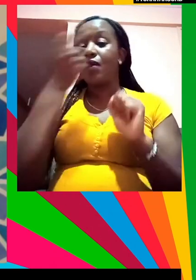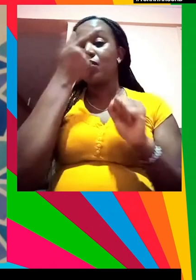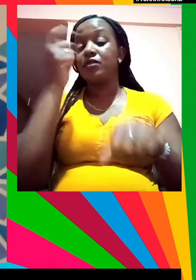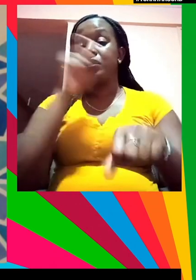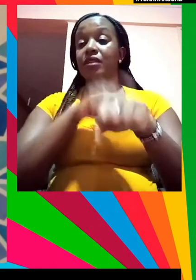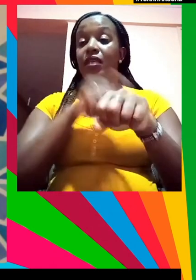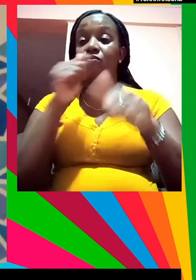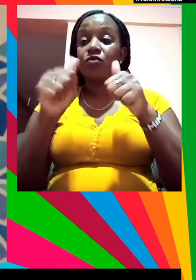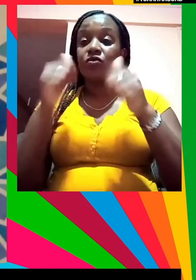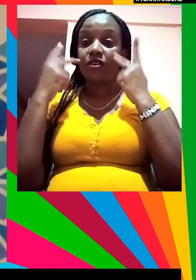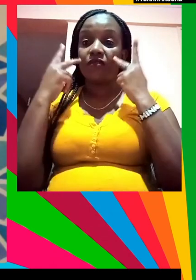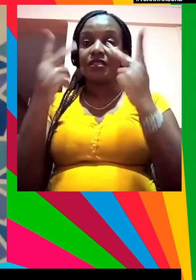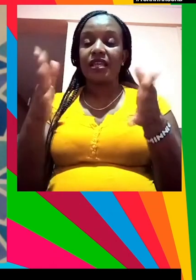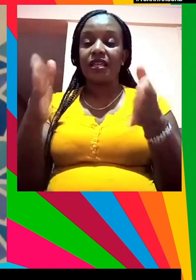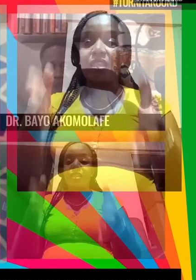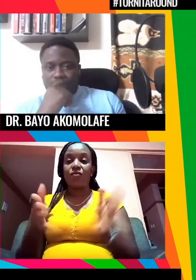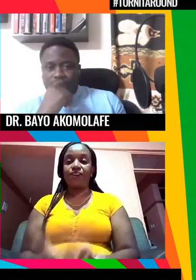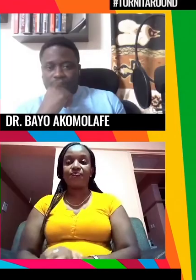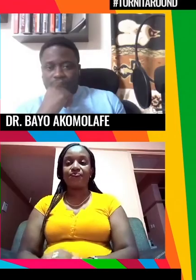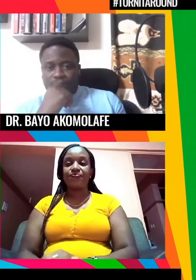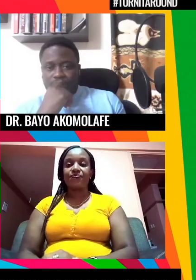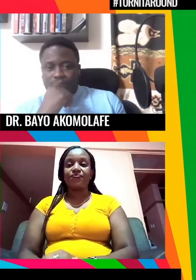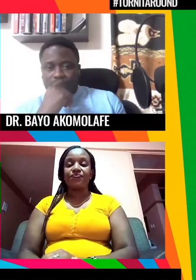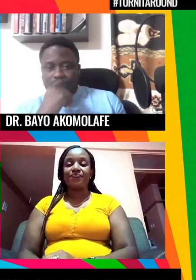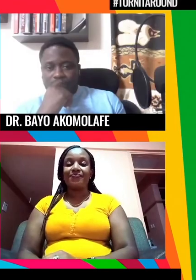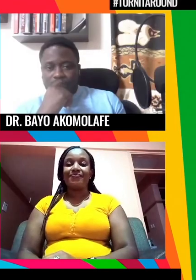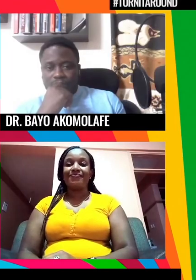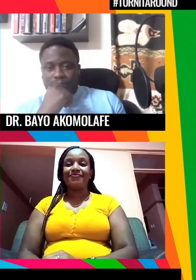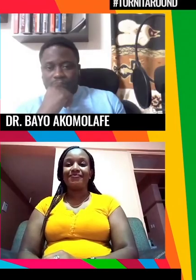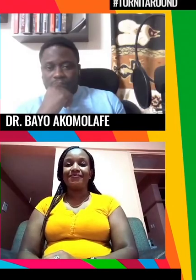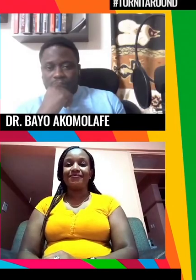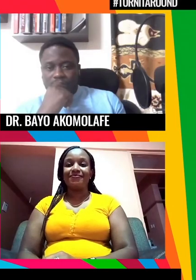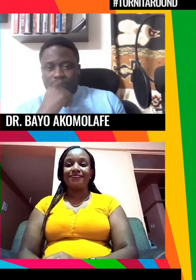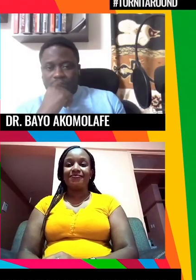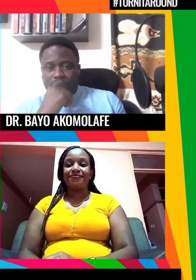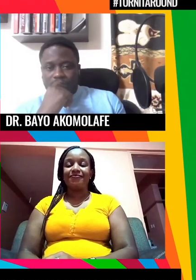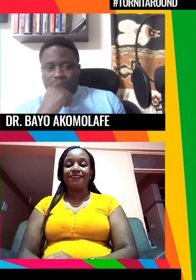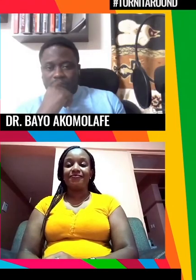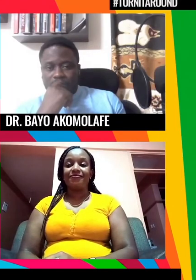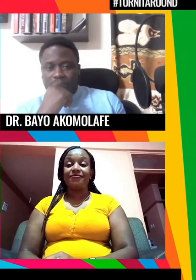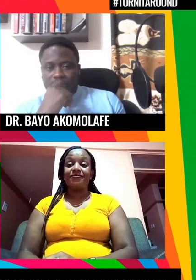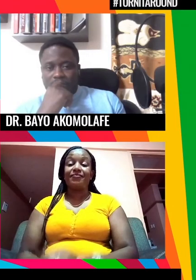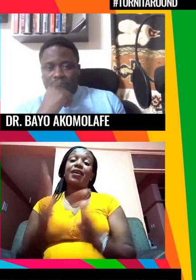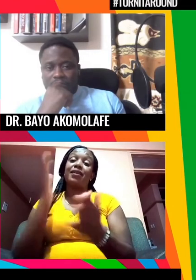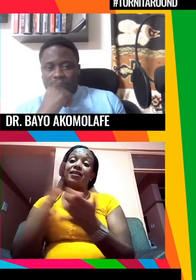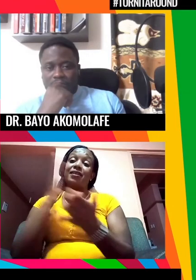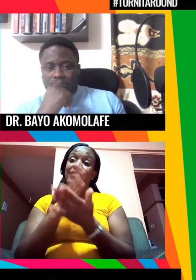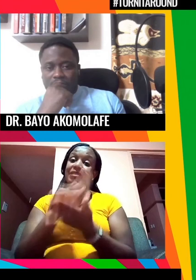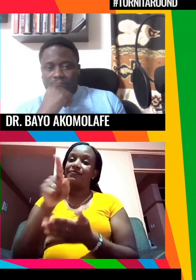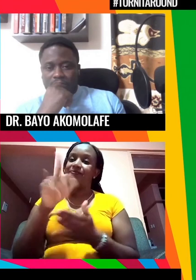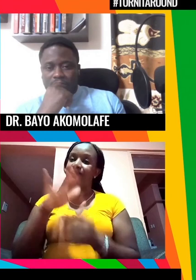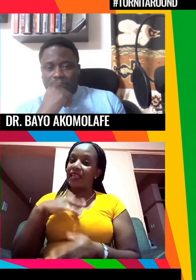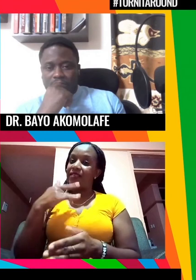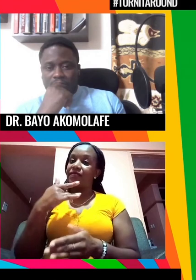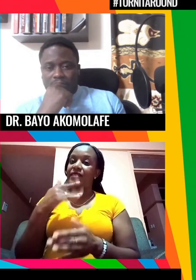y ese impulso hemos de aprovecharlo espero haber sido lo suficientemente rápida sí claro y quizás podríamos terminar